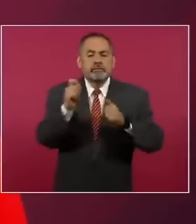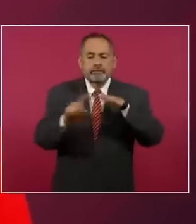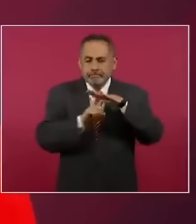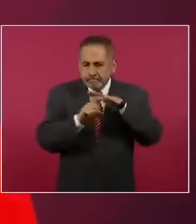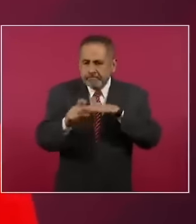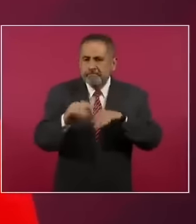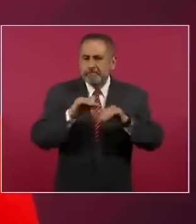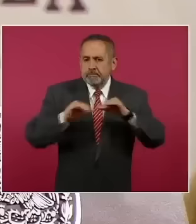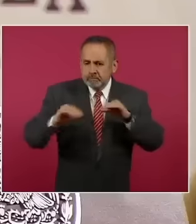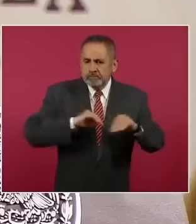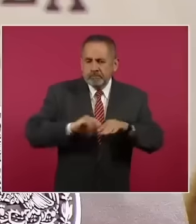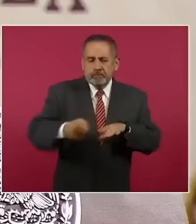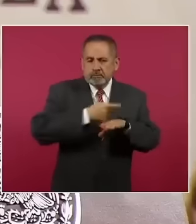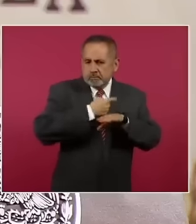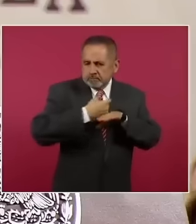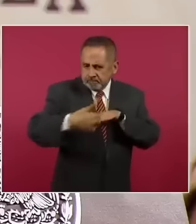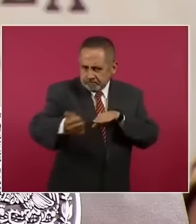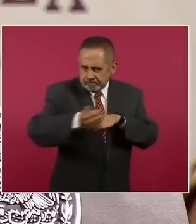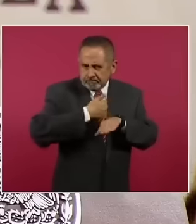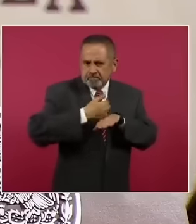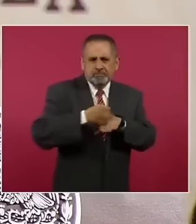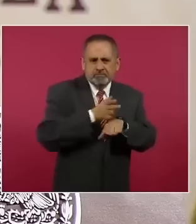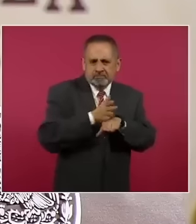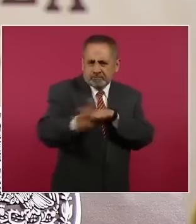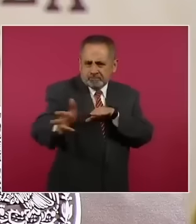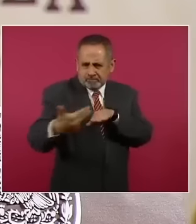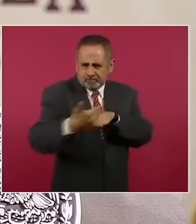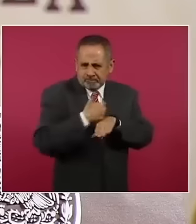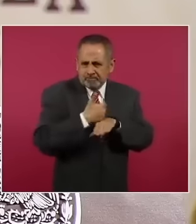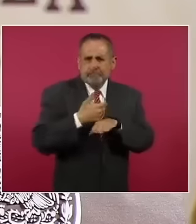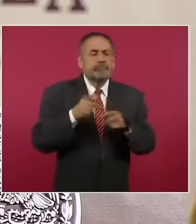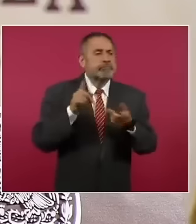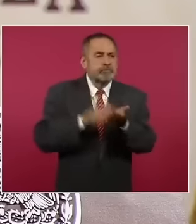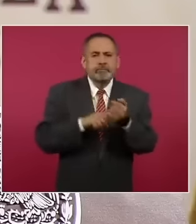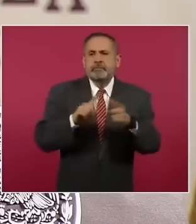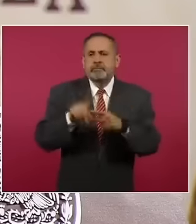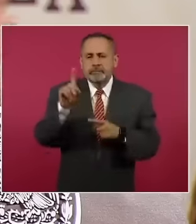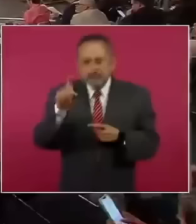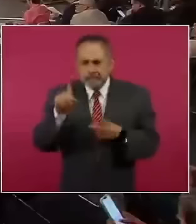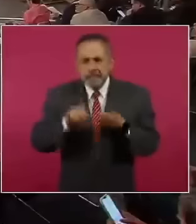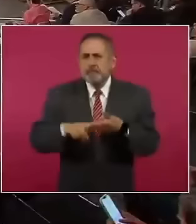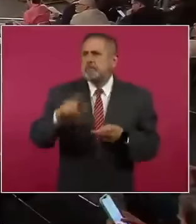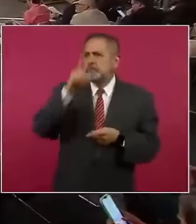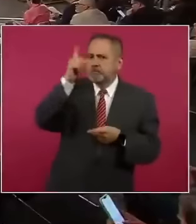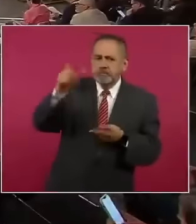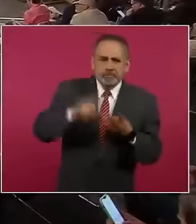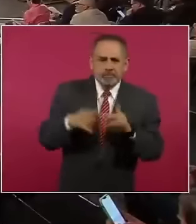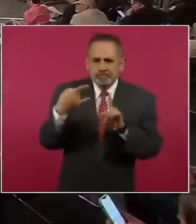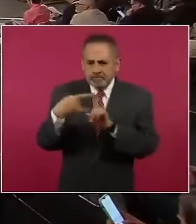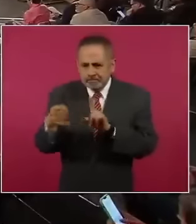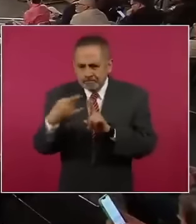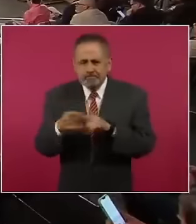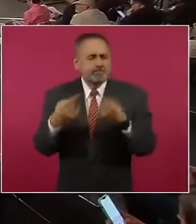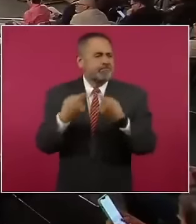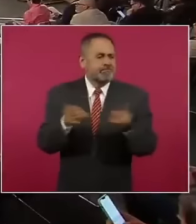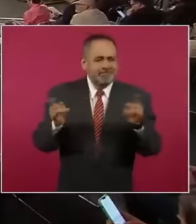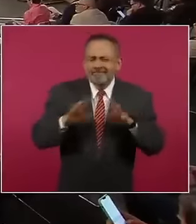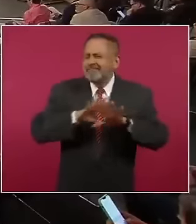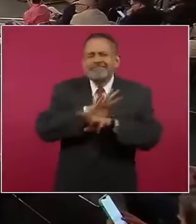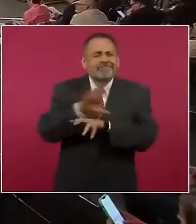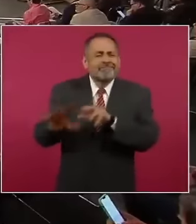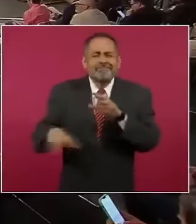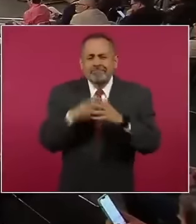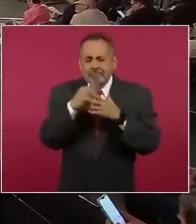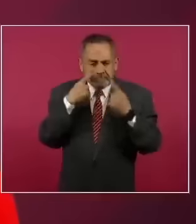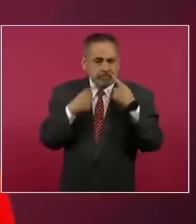dinámicas, en donde se prueba absolutamente todo. El agua, la luz, la puerta, la cabina, primero toda la parte,